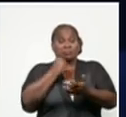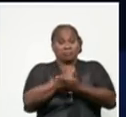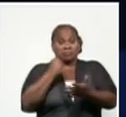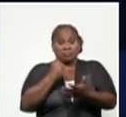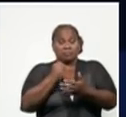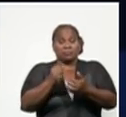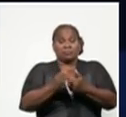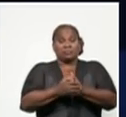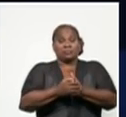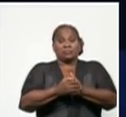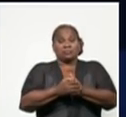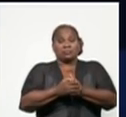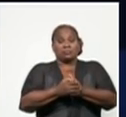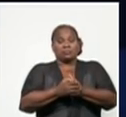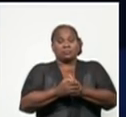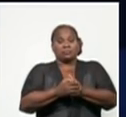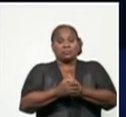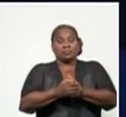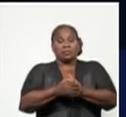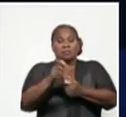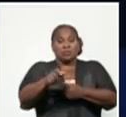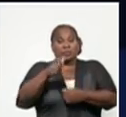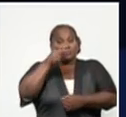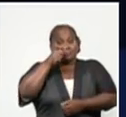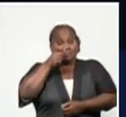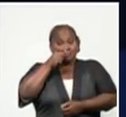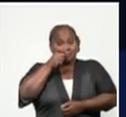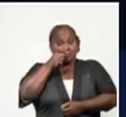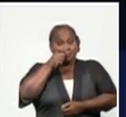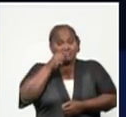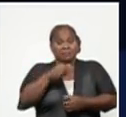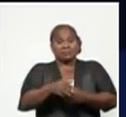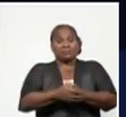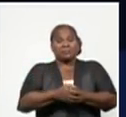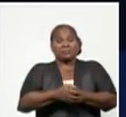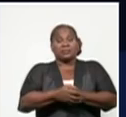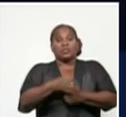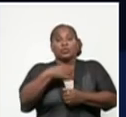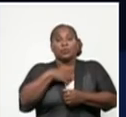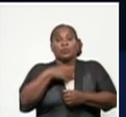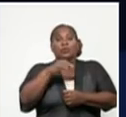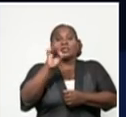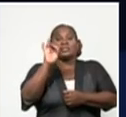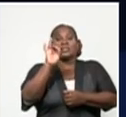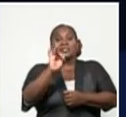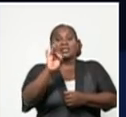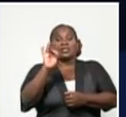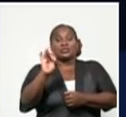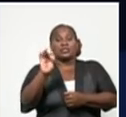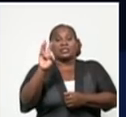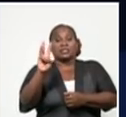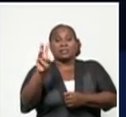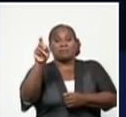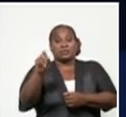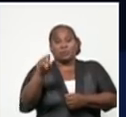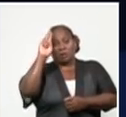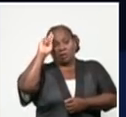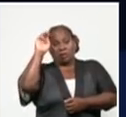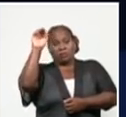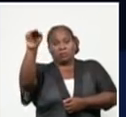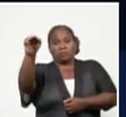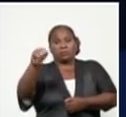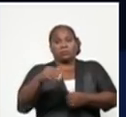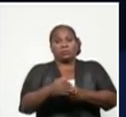generan sospechosos, pues, tuvimos 773 pacientes ingresados. En